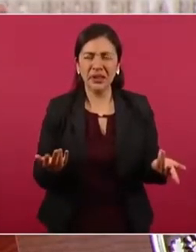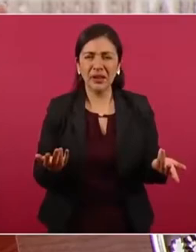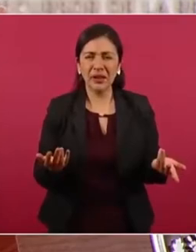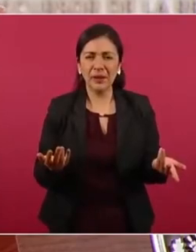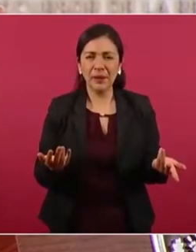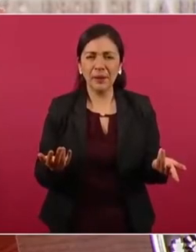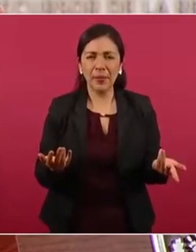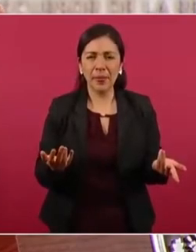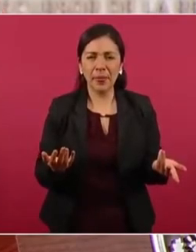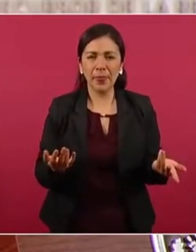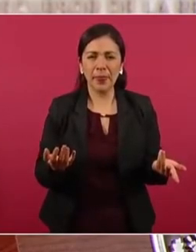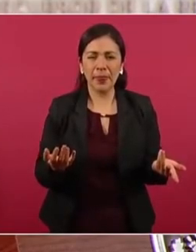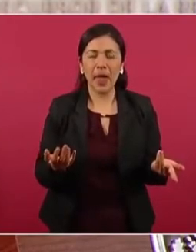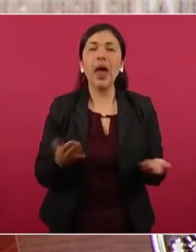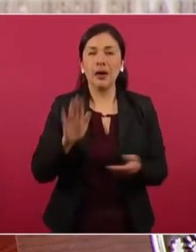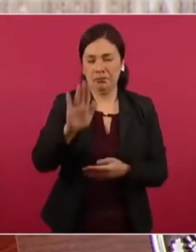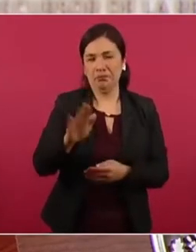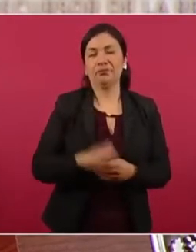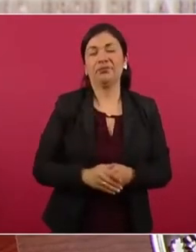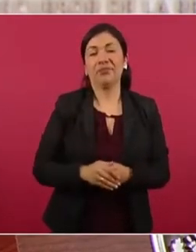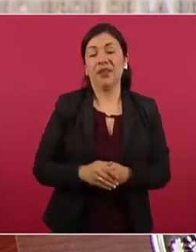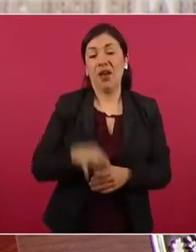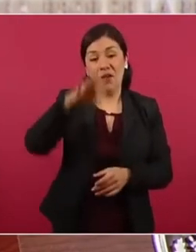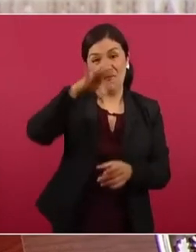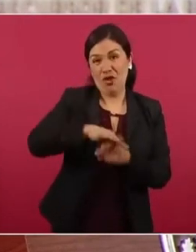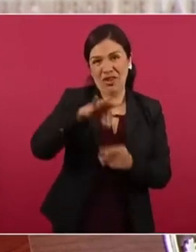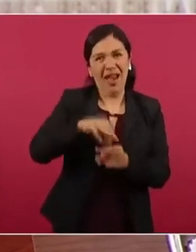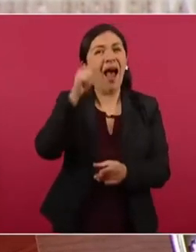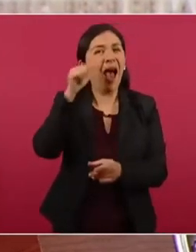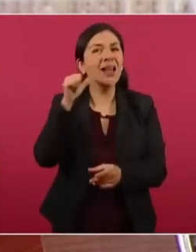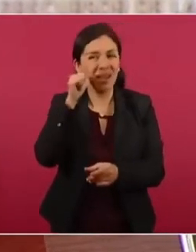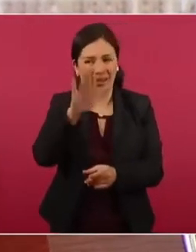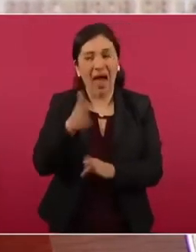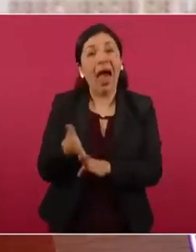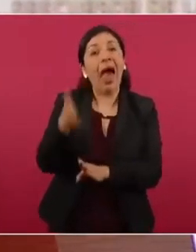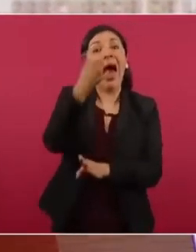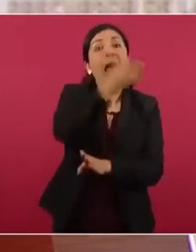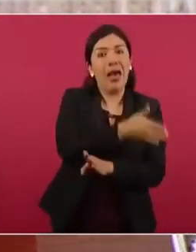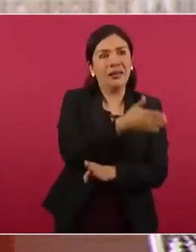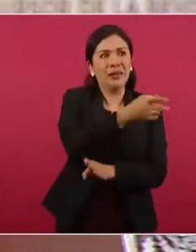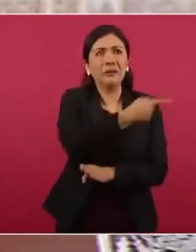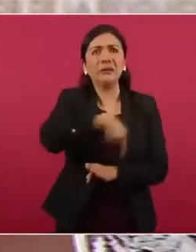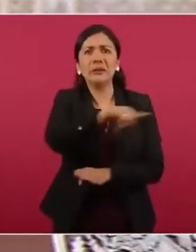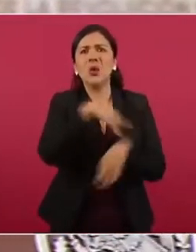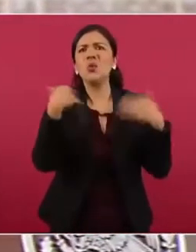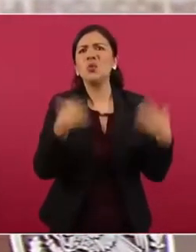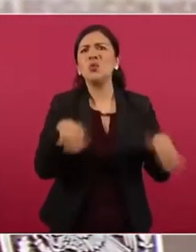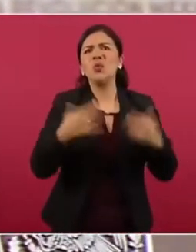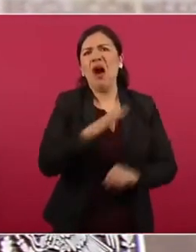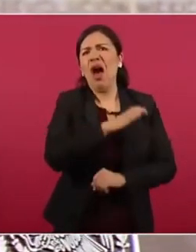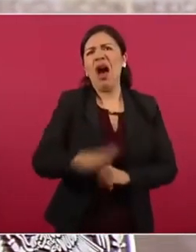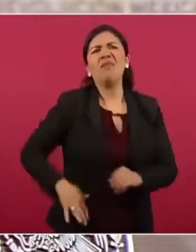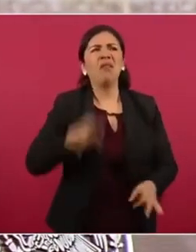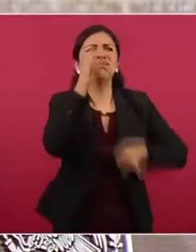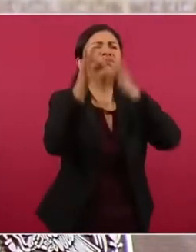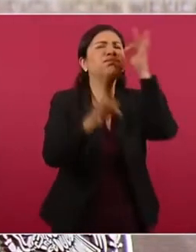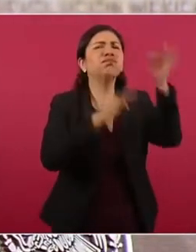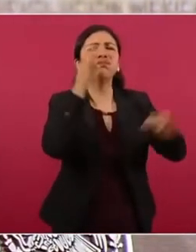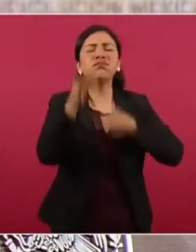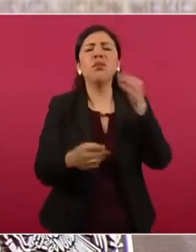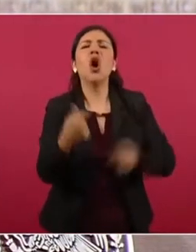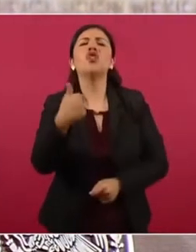Ahora, antes de la elección, arman una campaña para decir que tengo